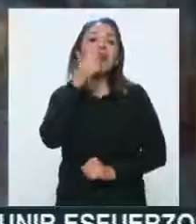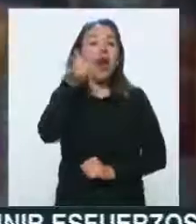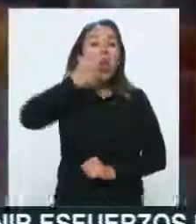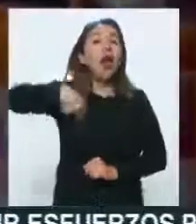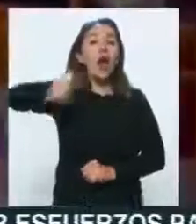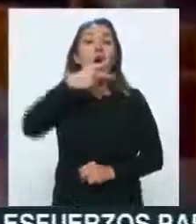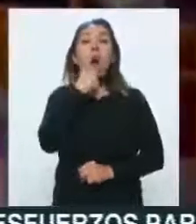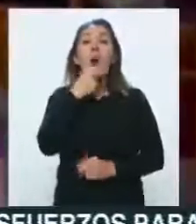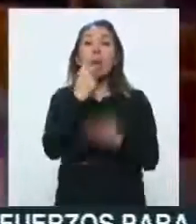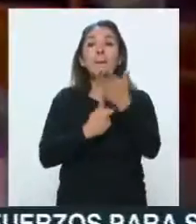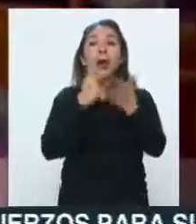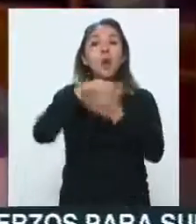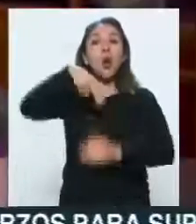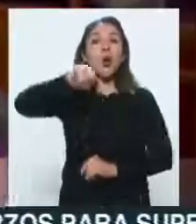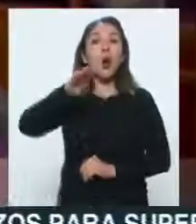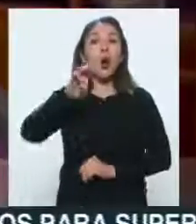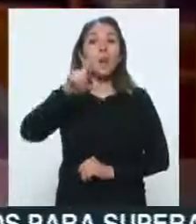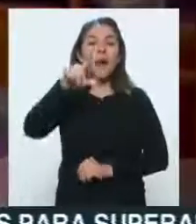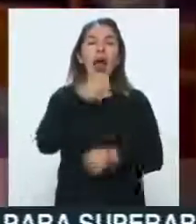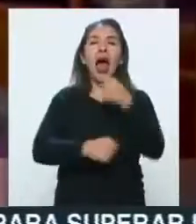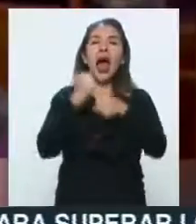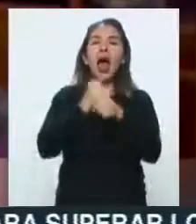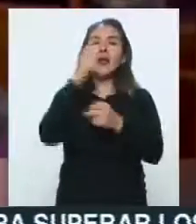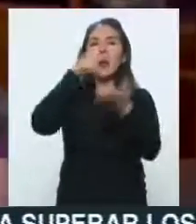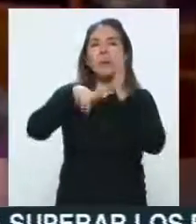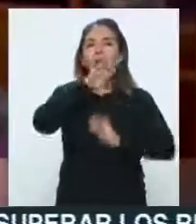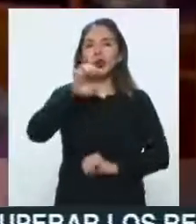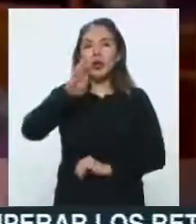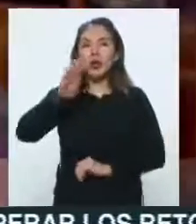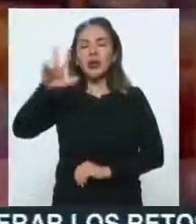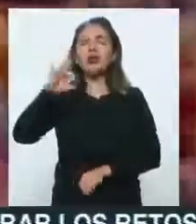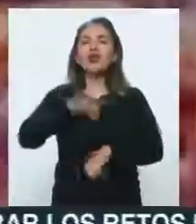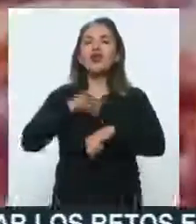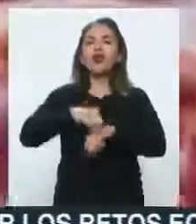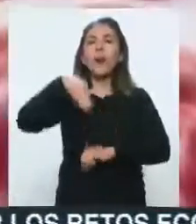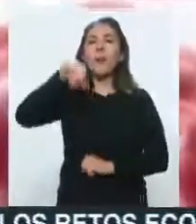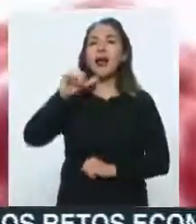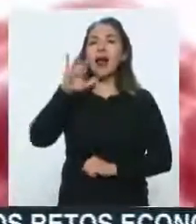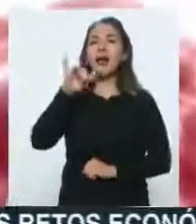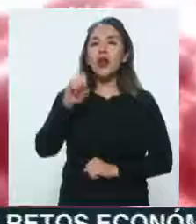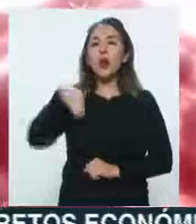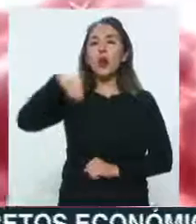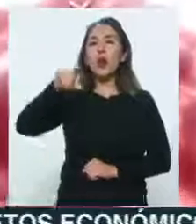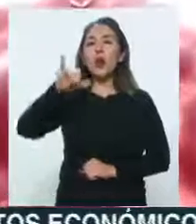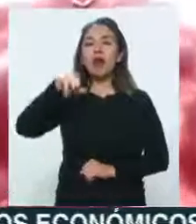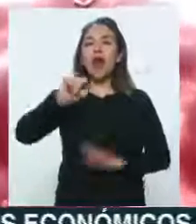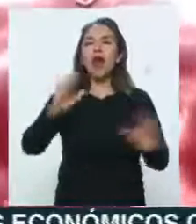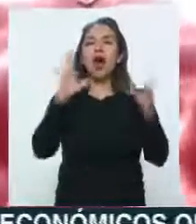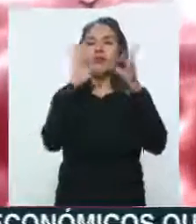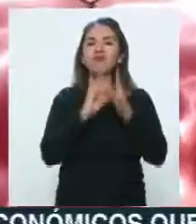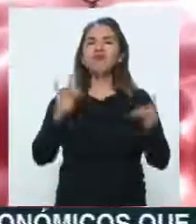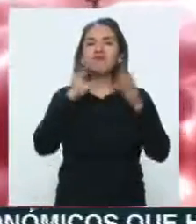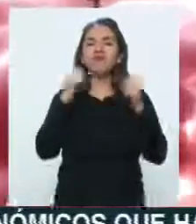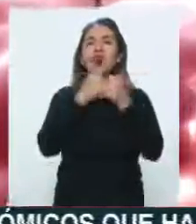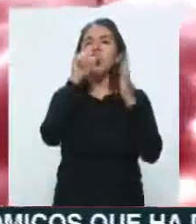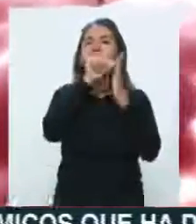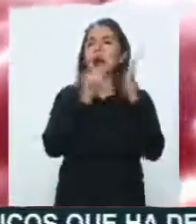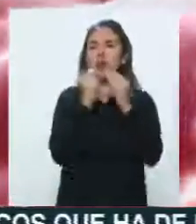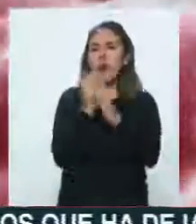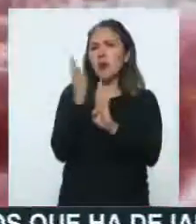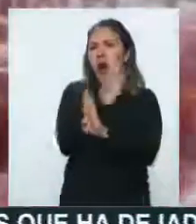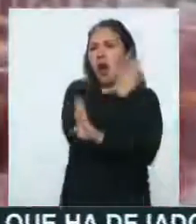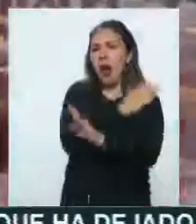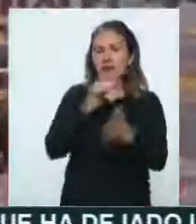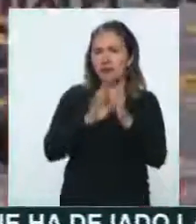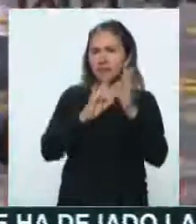el Premio Nobel de Química en 1995, el doctor Mario Molina, expuso en artículos recientes.